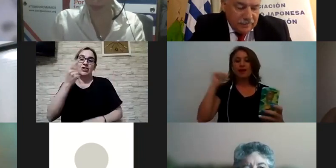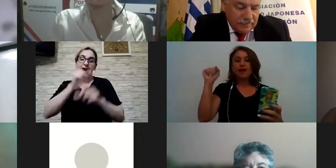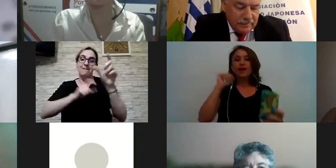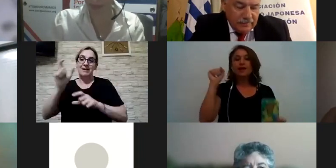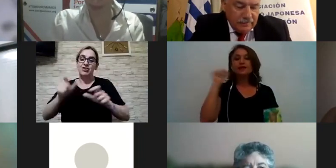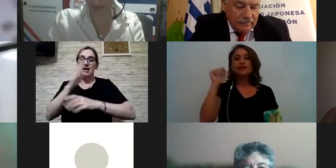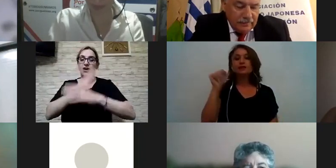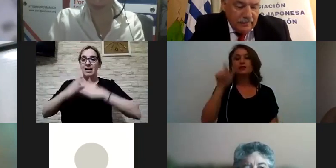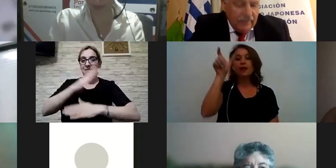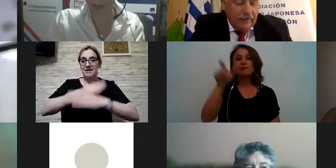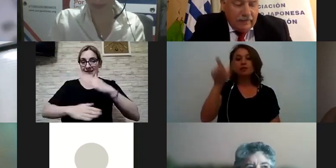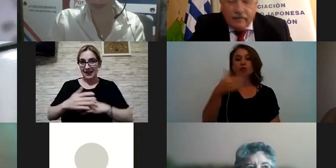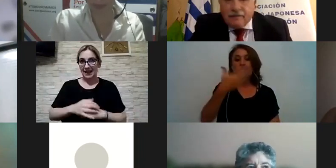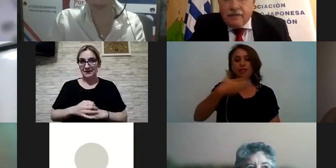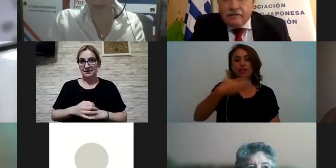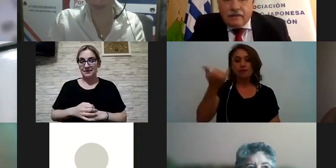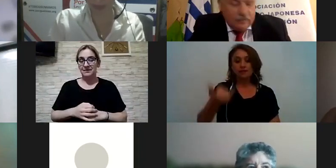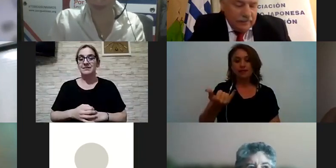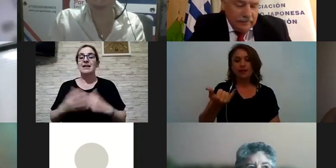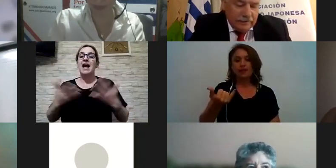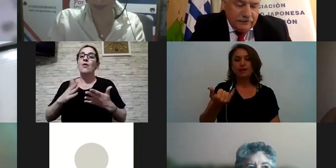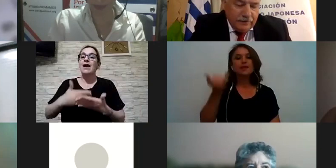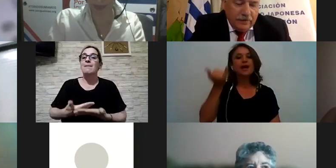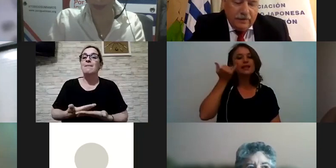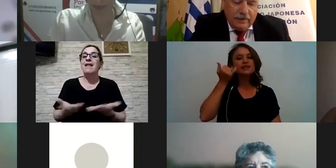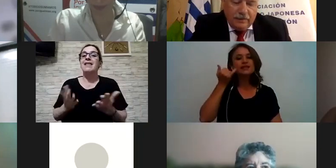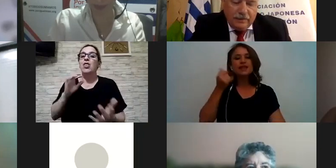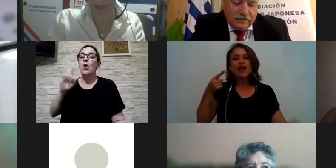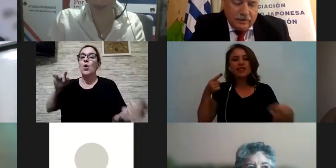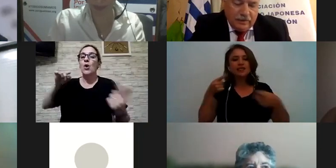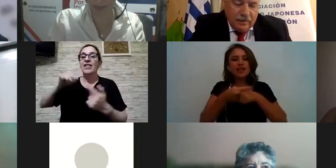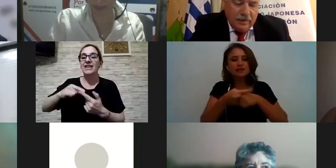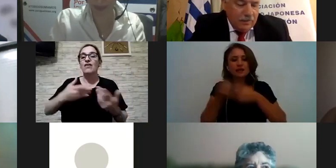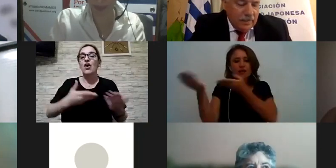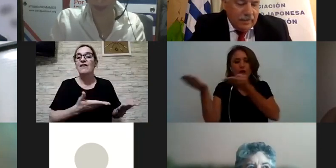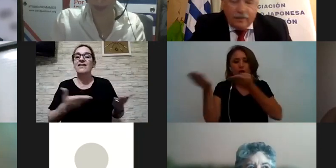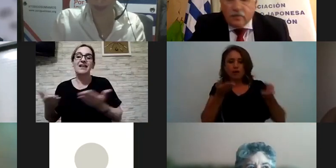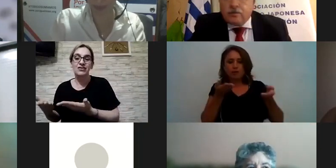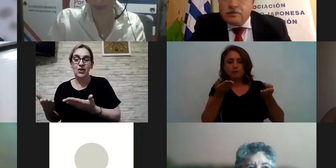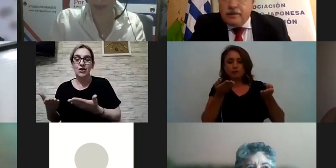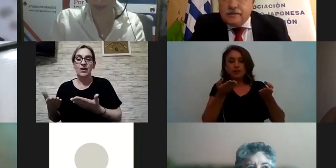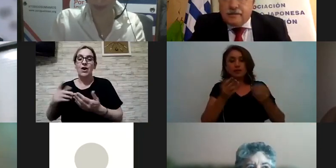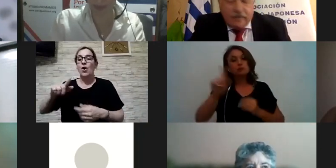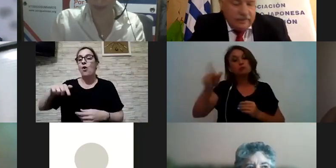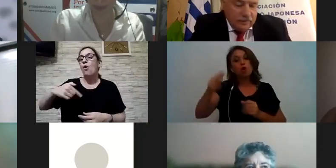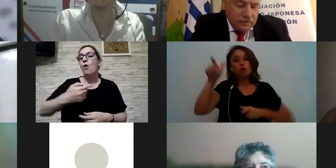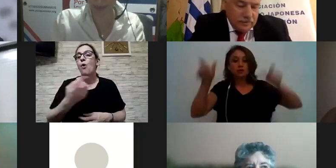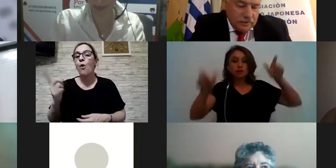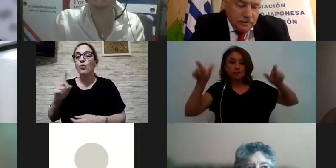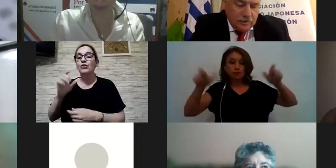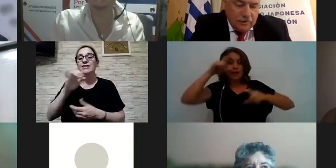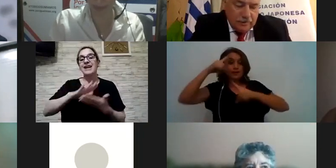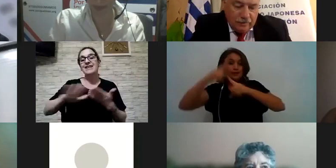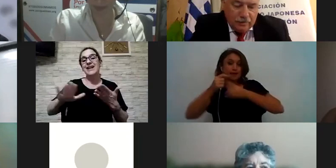discapacidad queda planteado el desafío y la invitación para que otros ex becarios